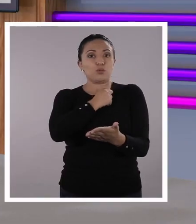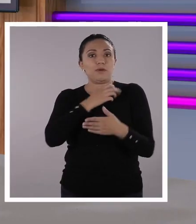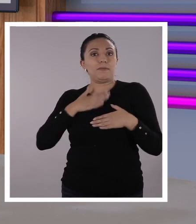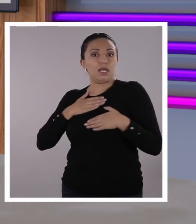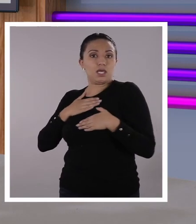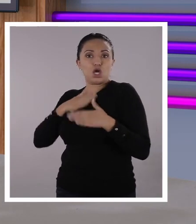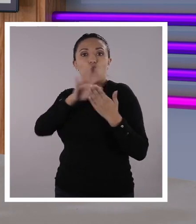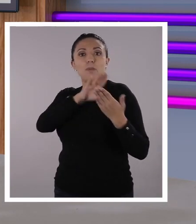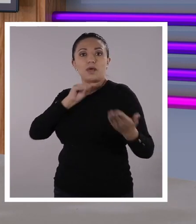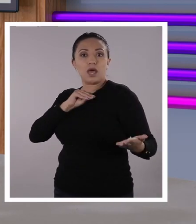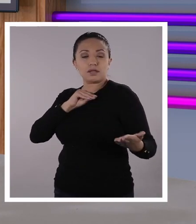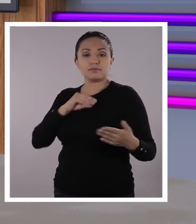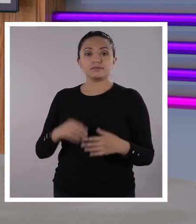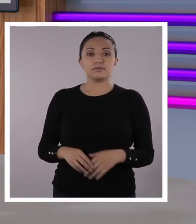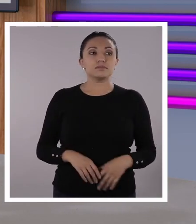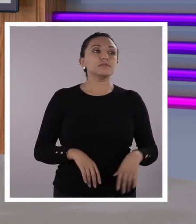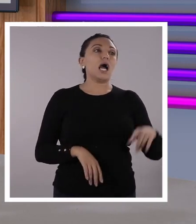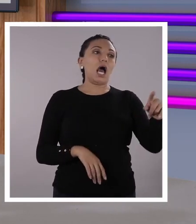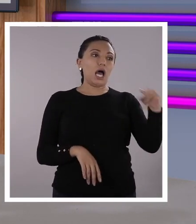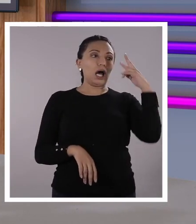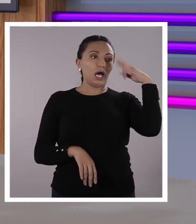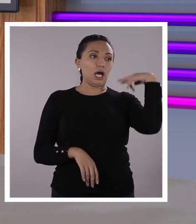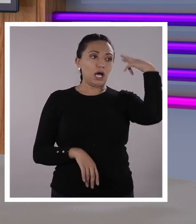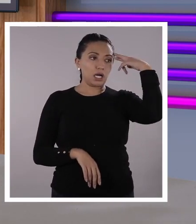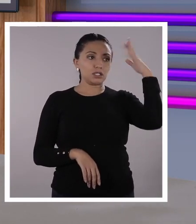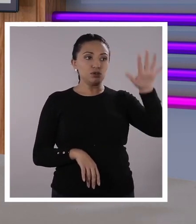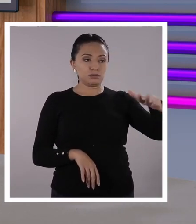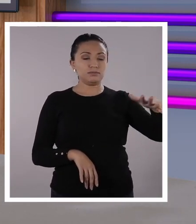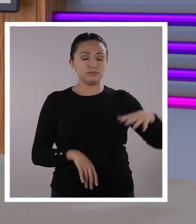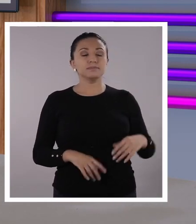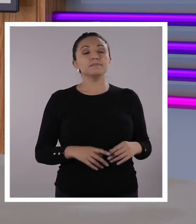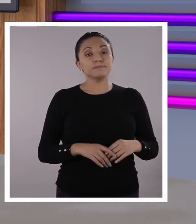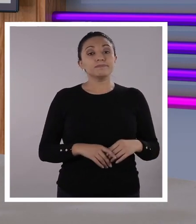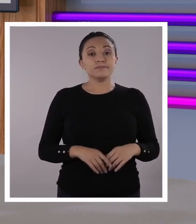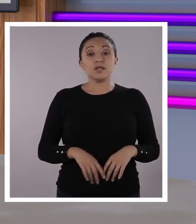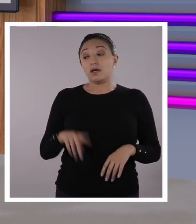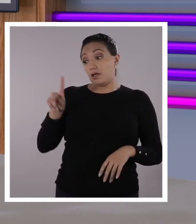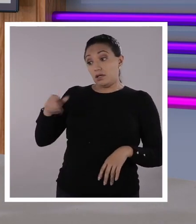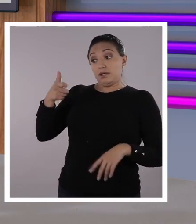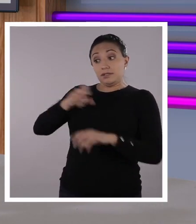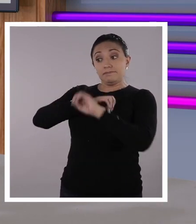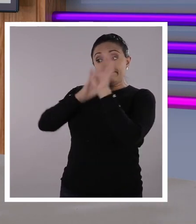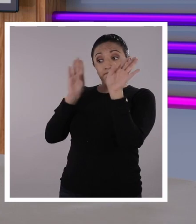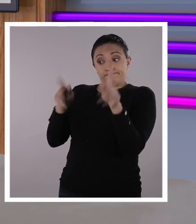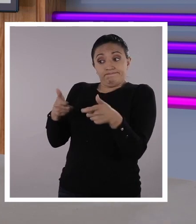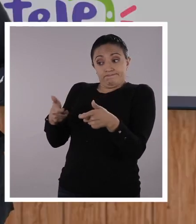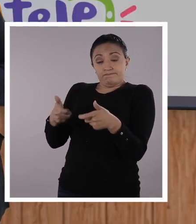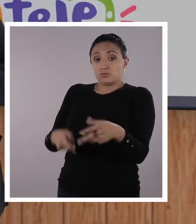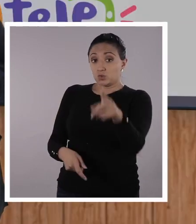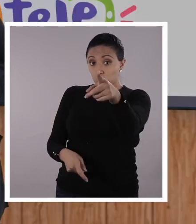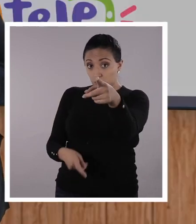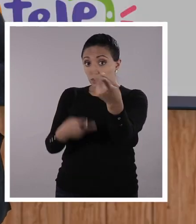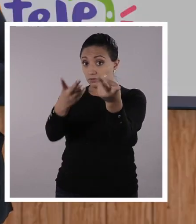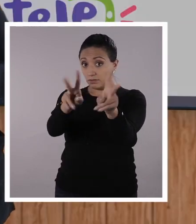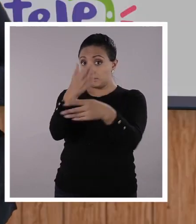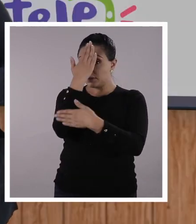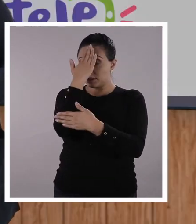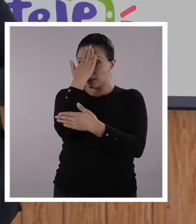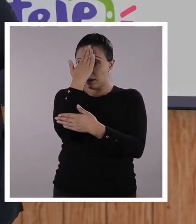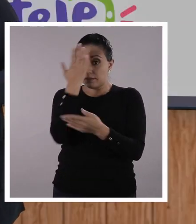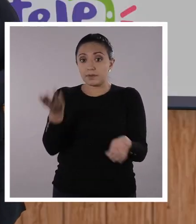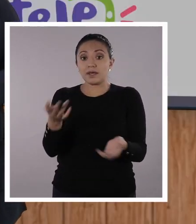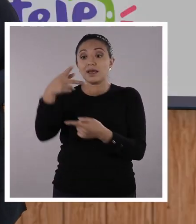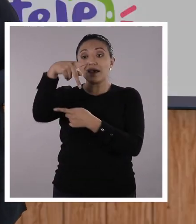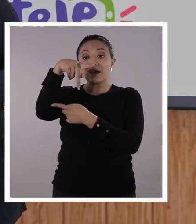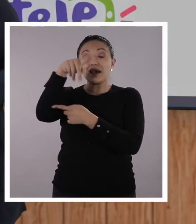Ah, mire usted. Tal cual. Yo tenía ahí la definición, pero... Y lo tenías bastante claro, Santi. Y ustedes chicos y chicas seguro que